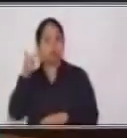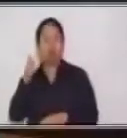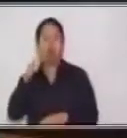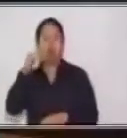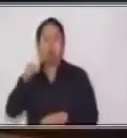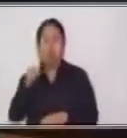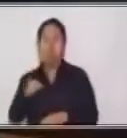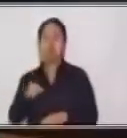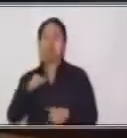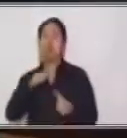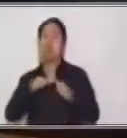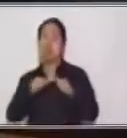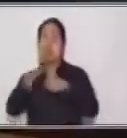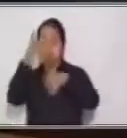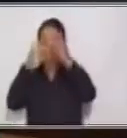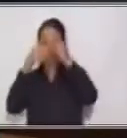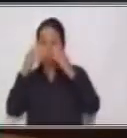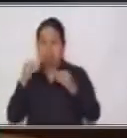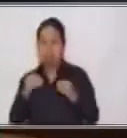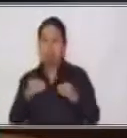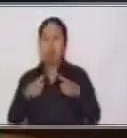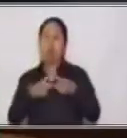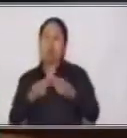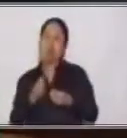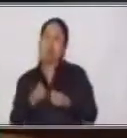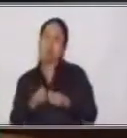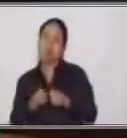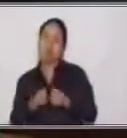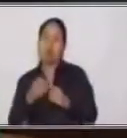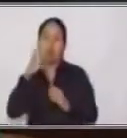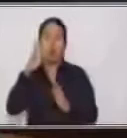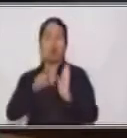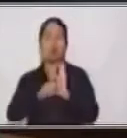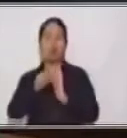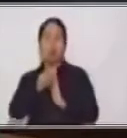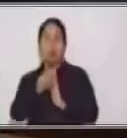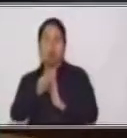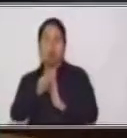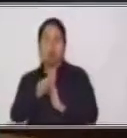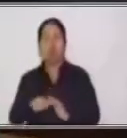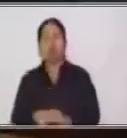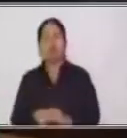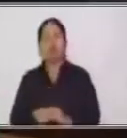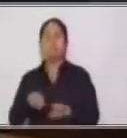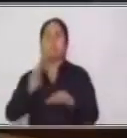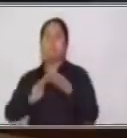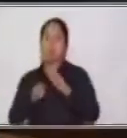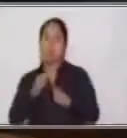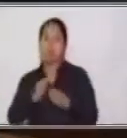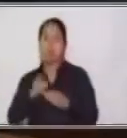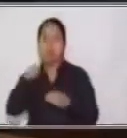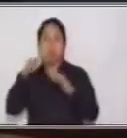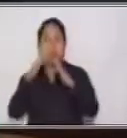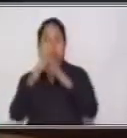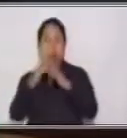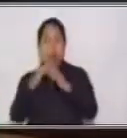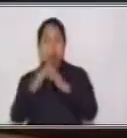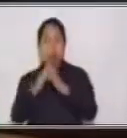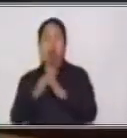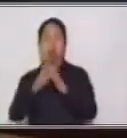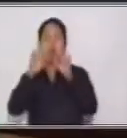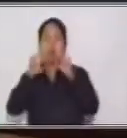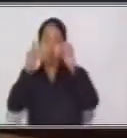sistema monetario de cuarto grado de primaria que corresponde al área de Matemática. Si en casa hay alguna persona con